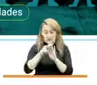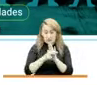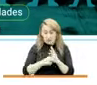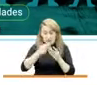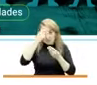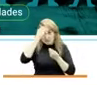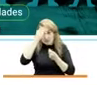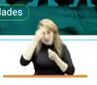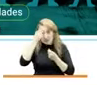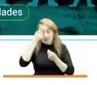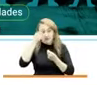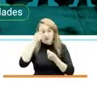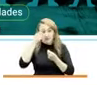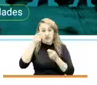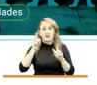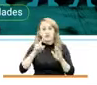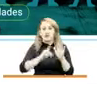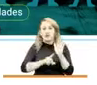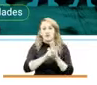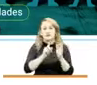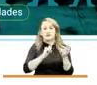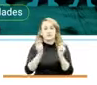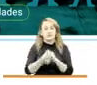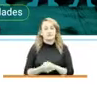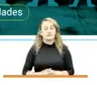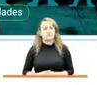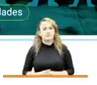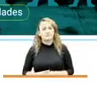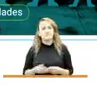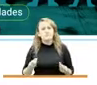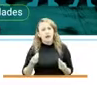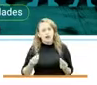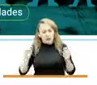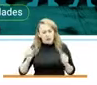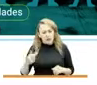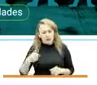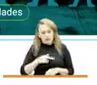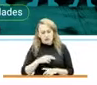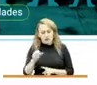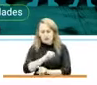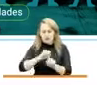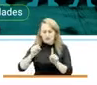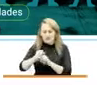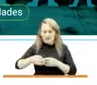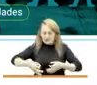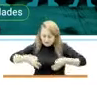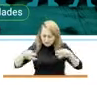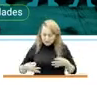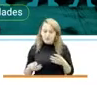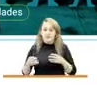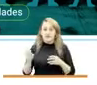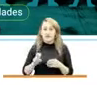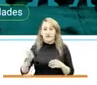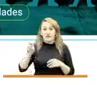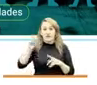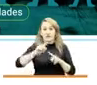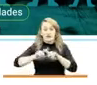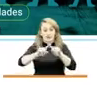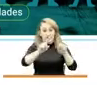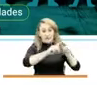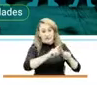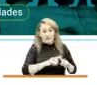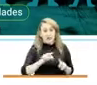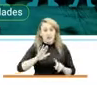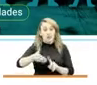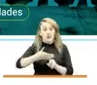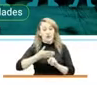las leyes para que realmente tengamos sociedades en sus diferentes niveles con entornos protectores que